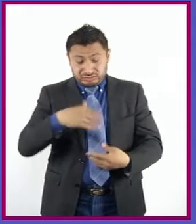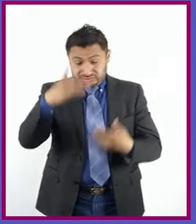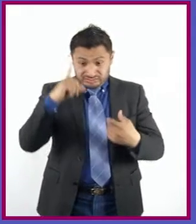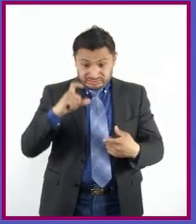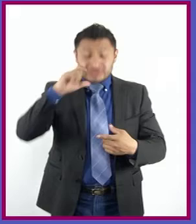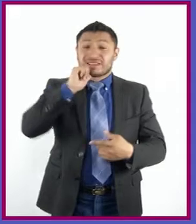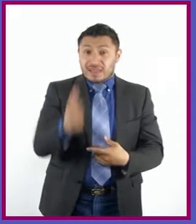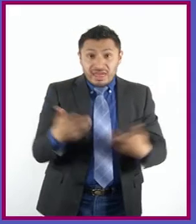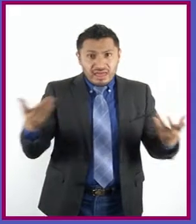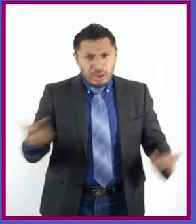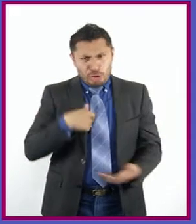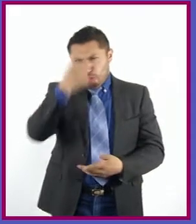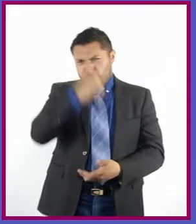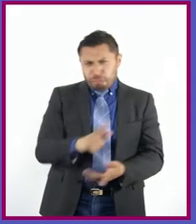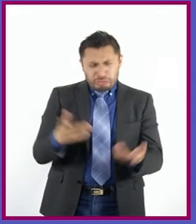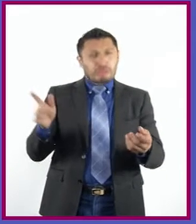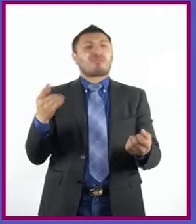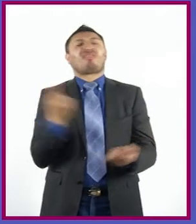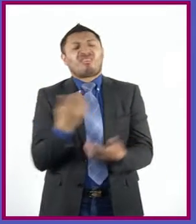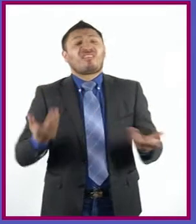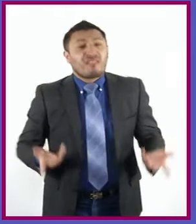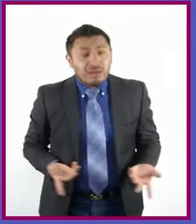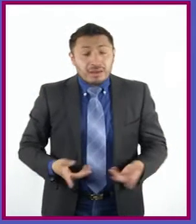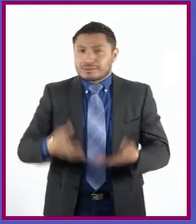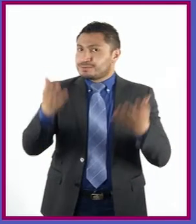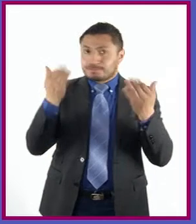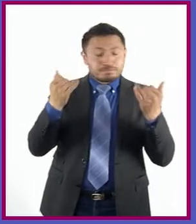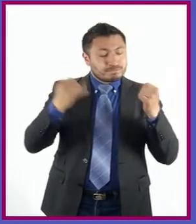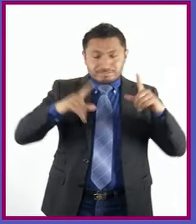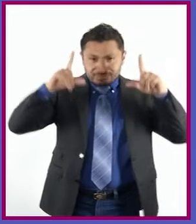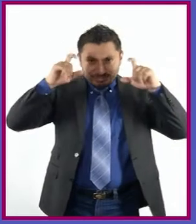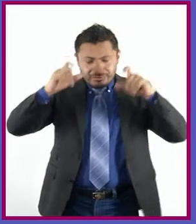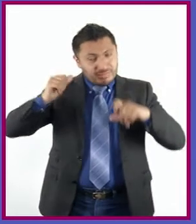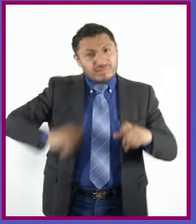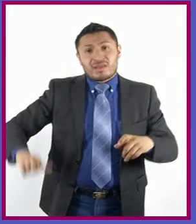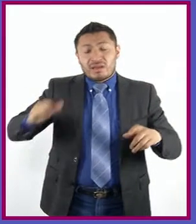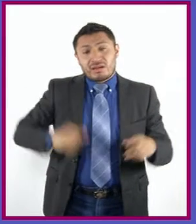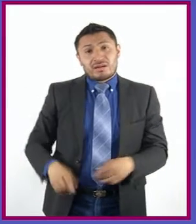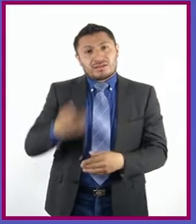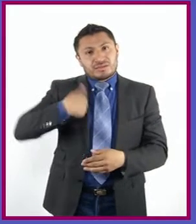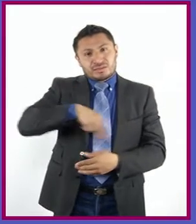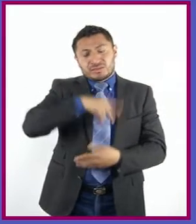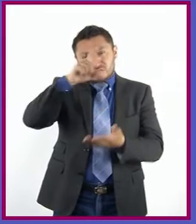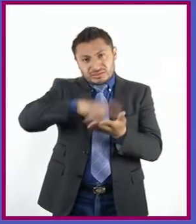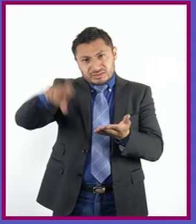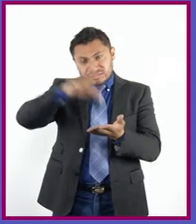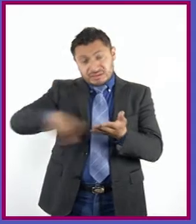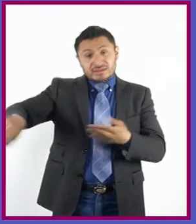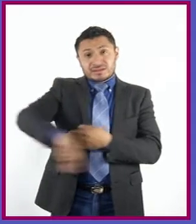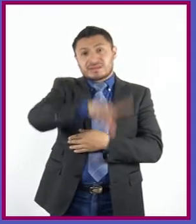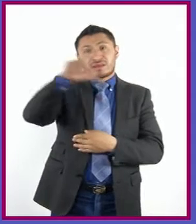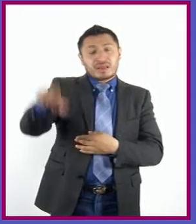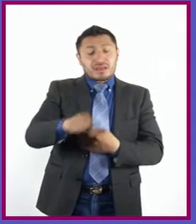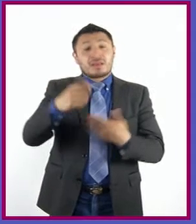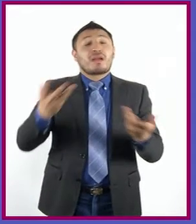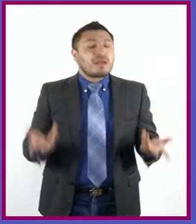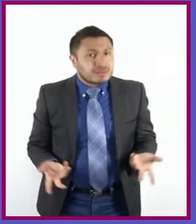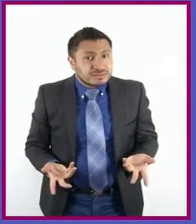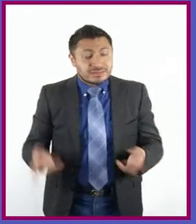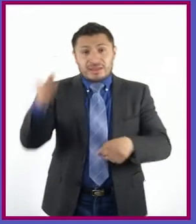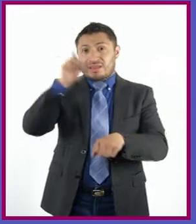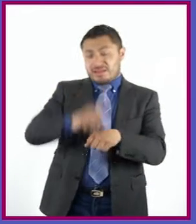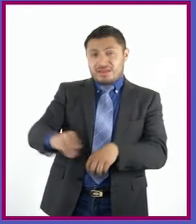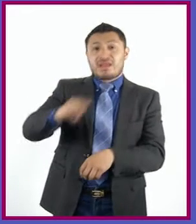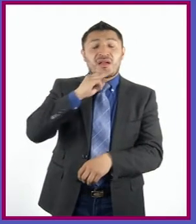¿Estaba muy fea o qué? No teníamos cámara en esa época. La compramos después. El día de la